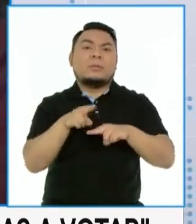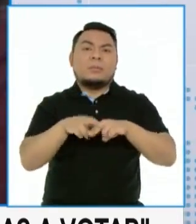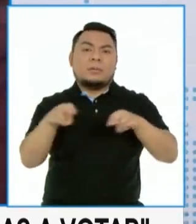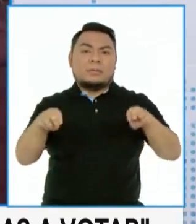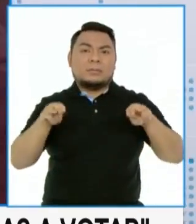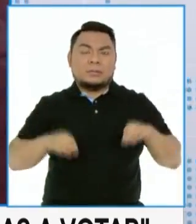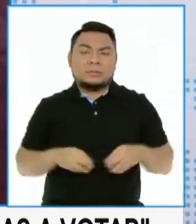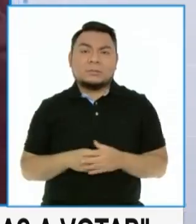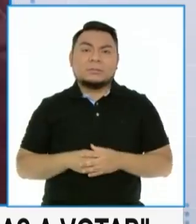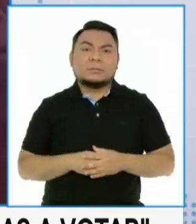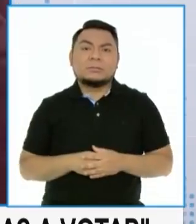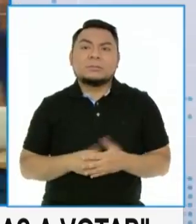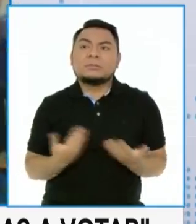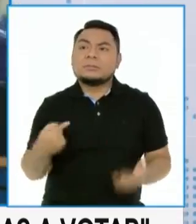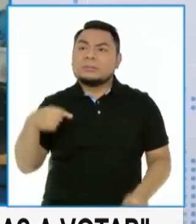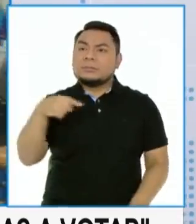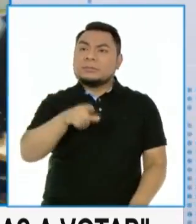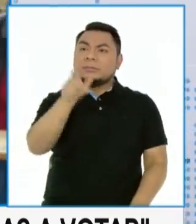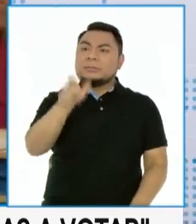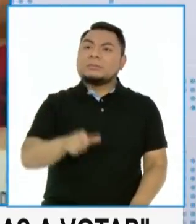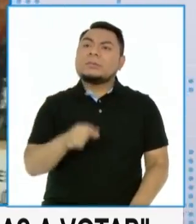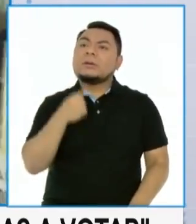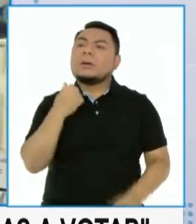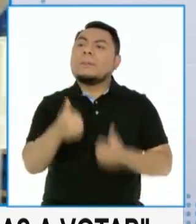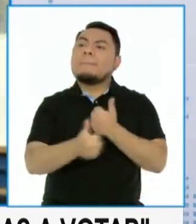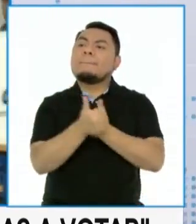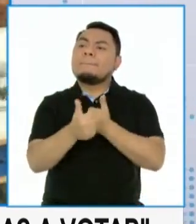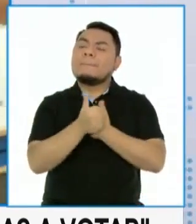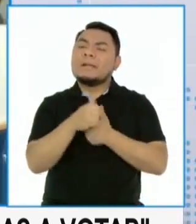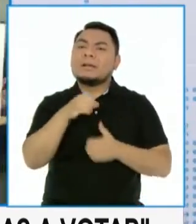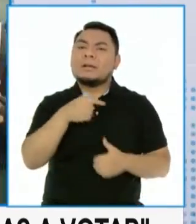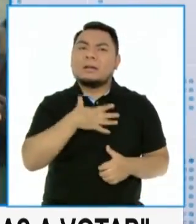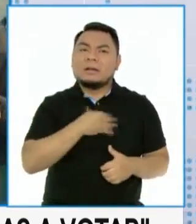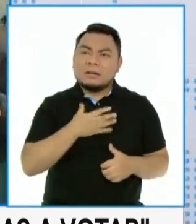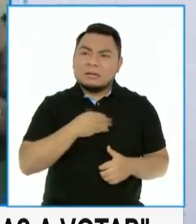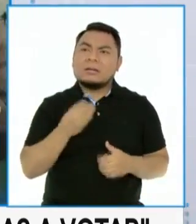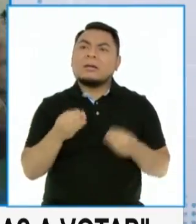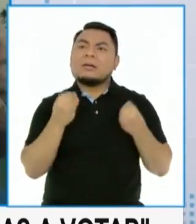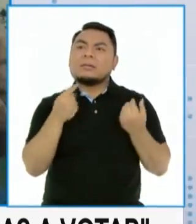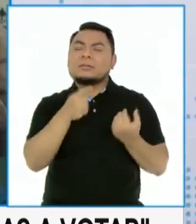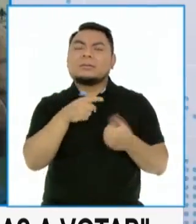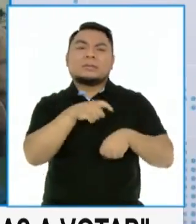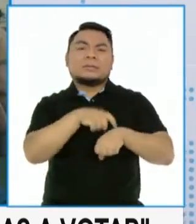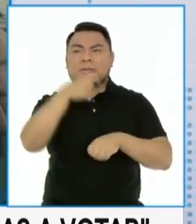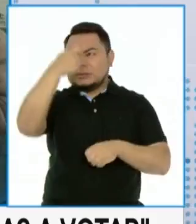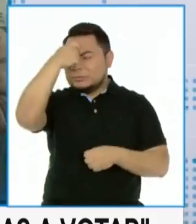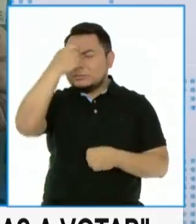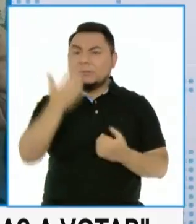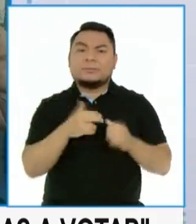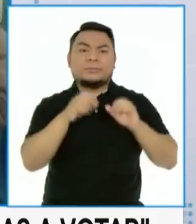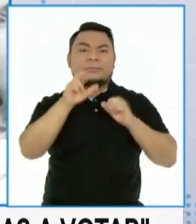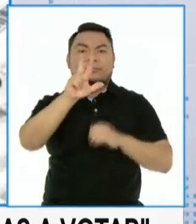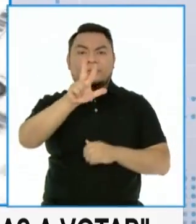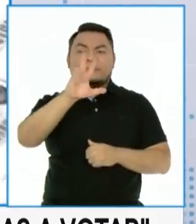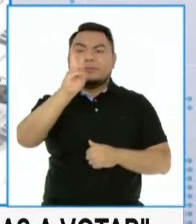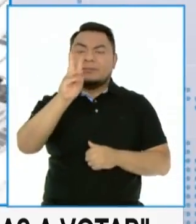Ya, aun cuando pueda ser vulnerable dentro de lo que es el grupo de riesgo por el tema de la edad, cuéntenos un poco lo de la temperatura. 36